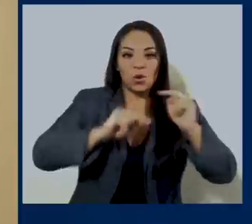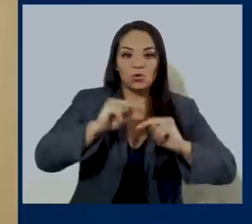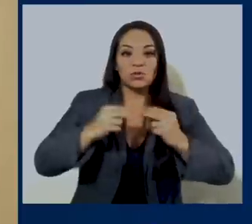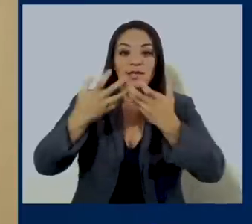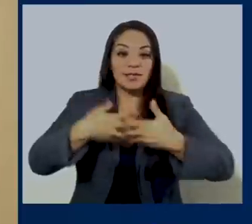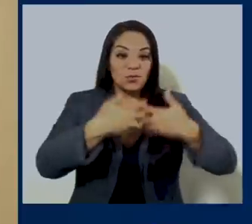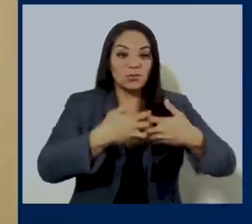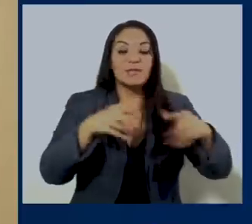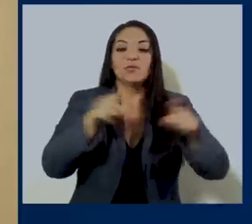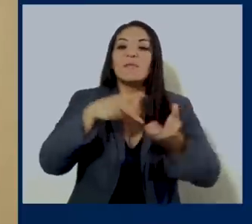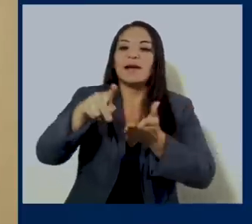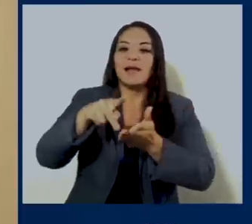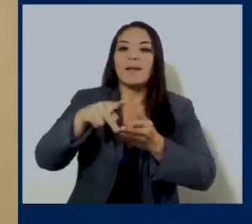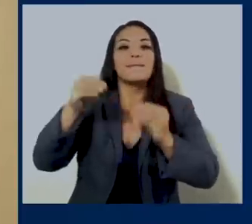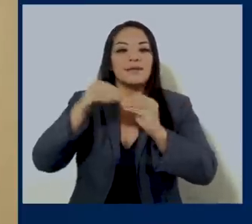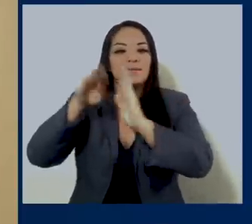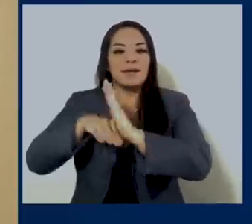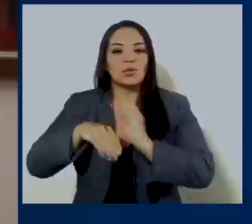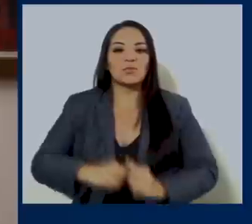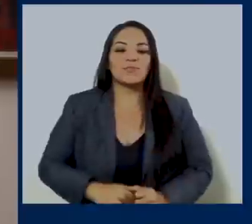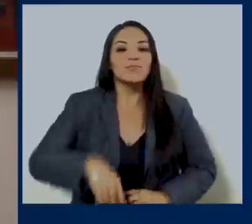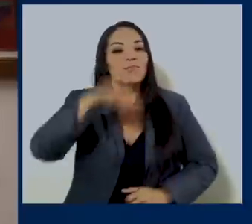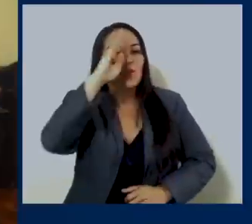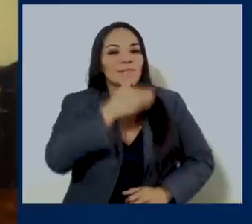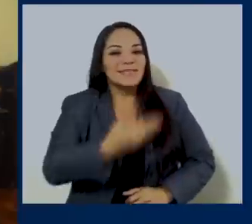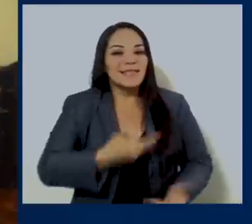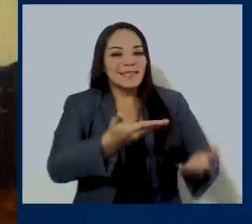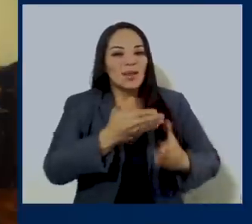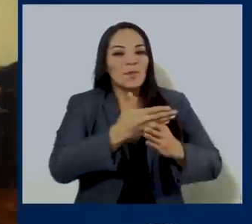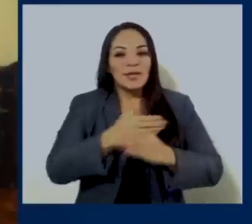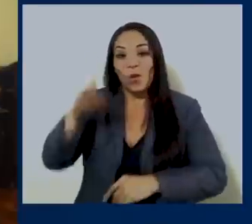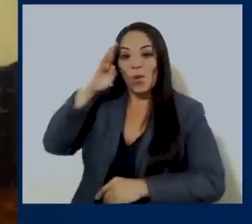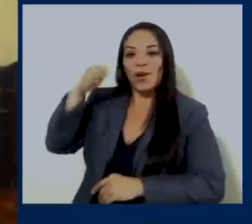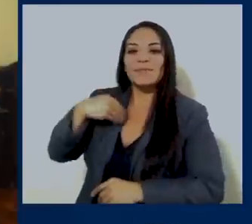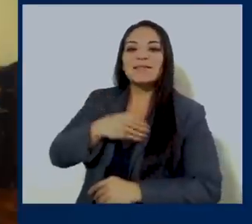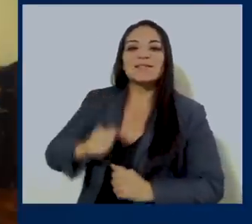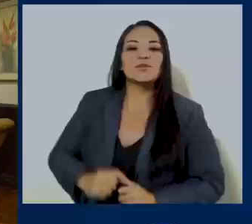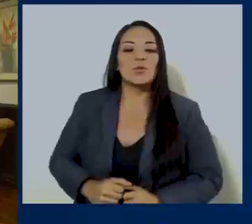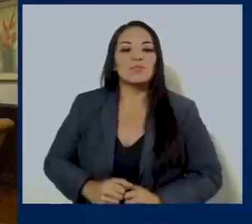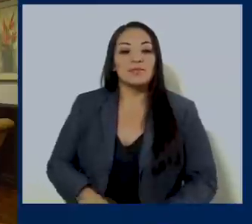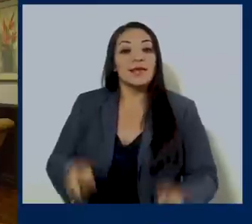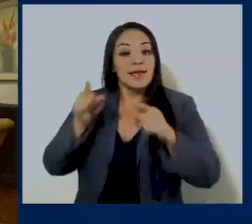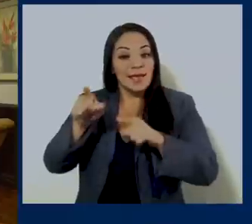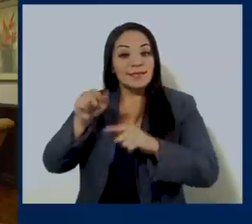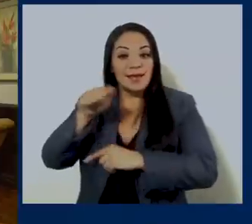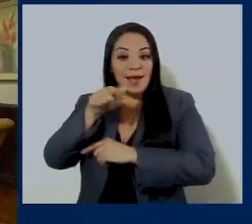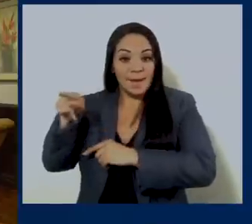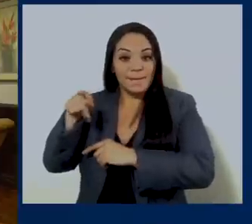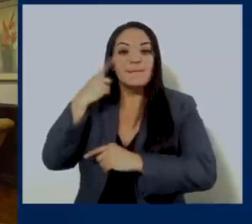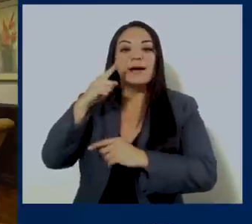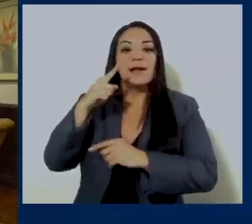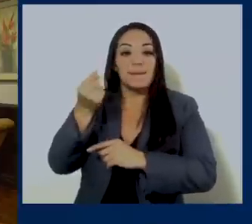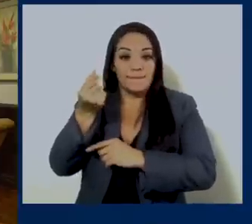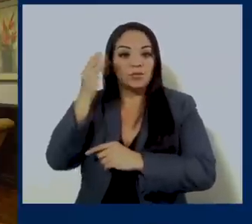comercios e industrias pagarán menos. Hola, presidente. Hola, esto para compartir. Ese app de los